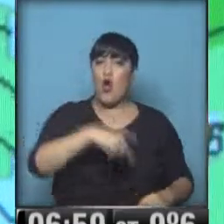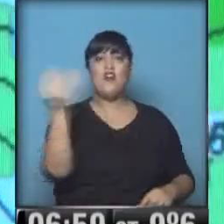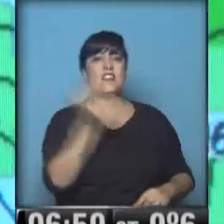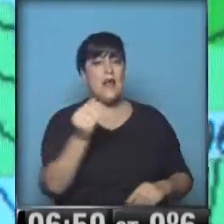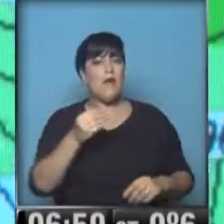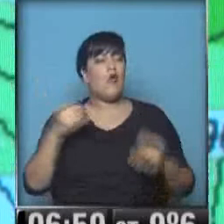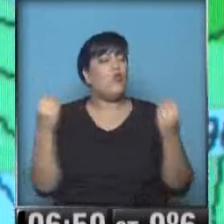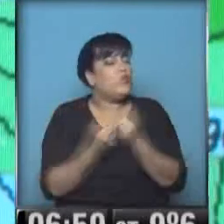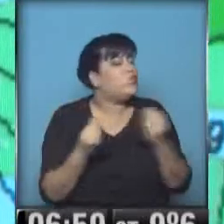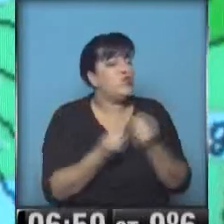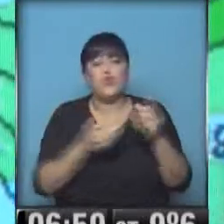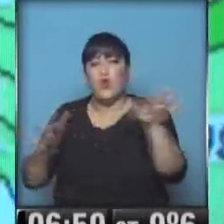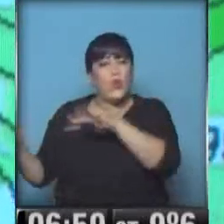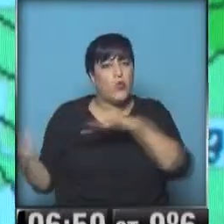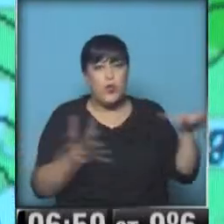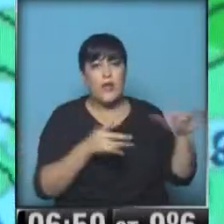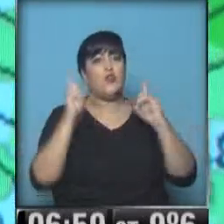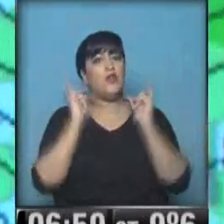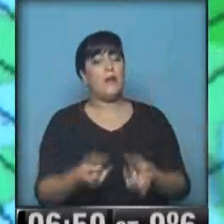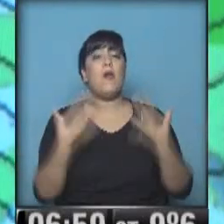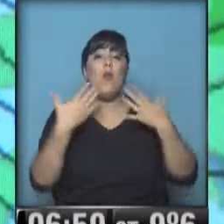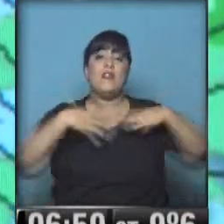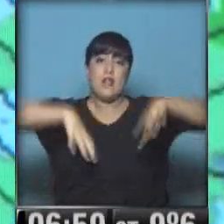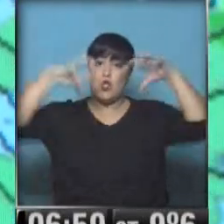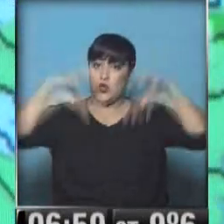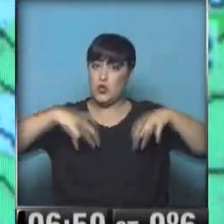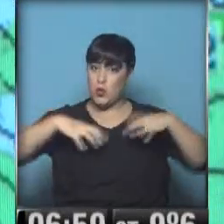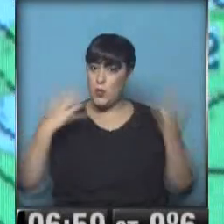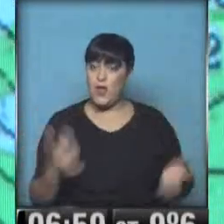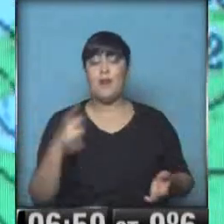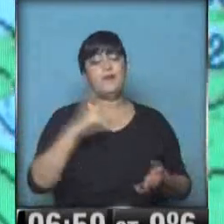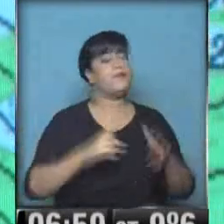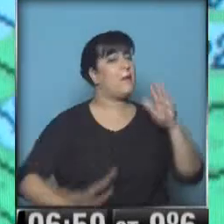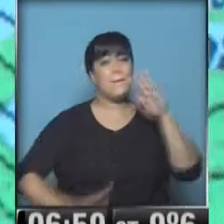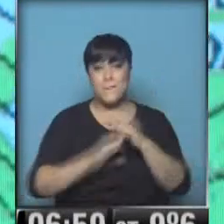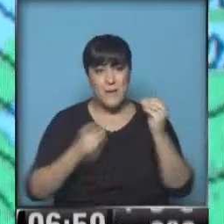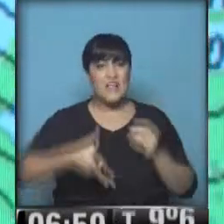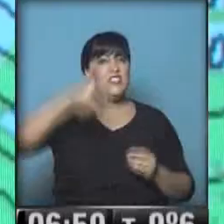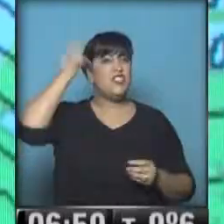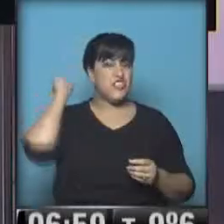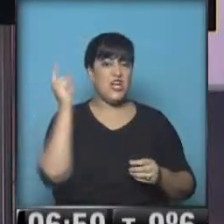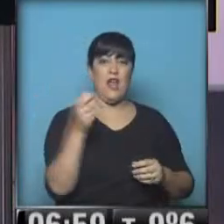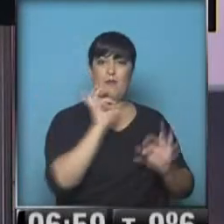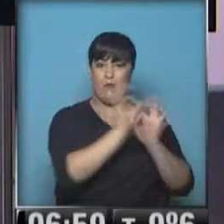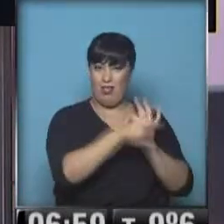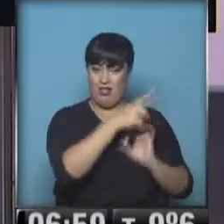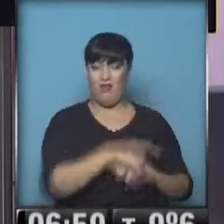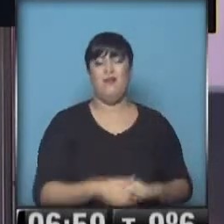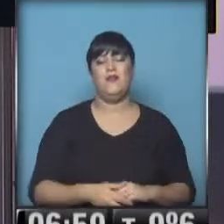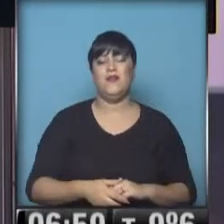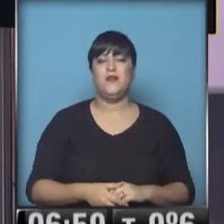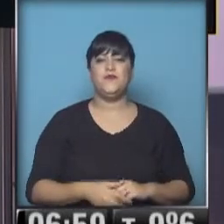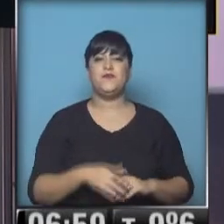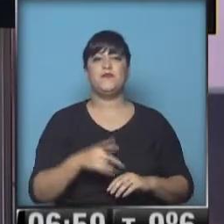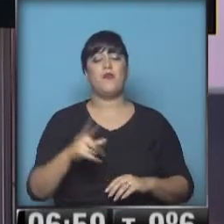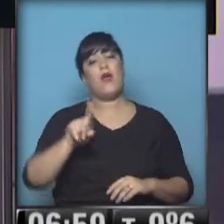mucho, mucho viento y precipitaciones que también pueden ser importantes, principalmente del lado chileno en el sur de la Patagonia. Nos movemos un